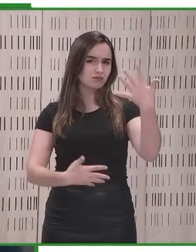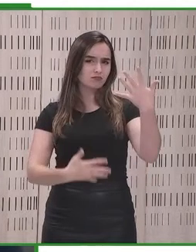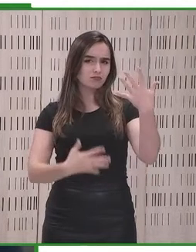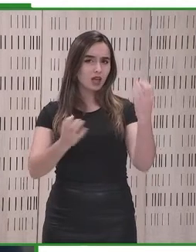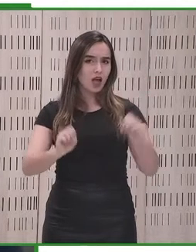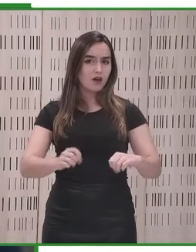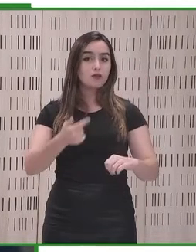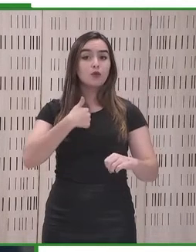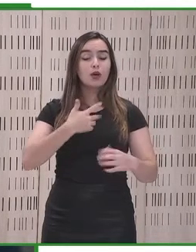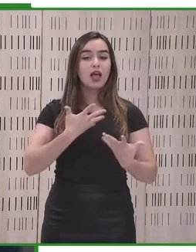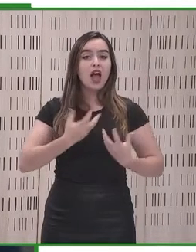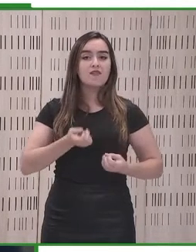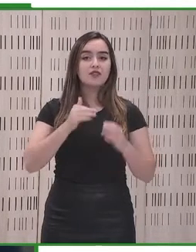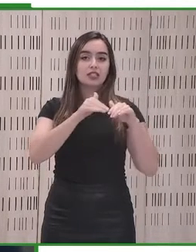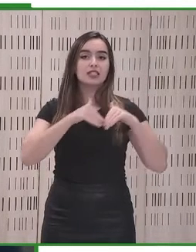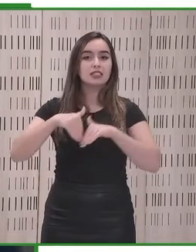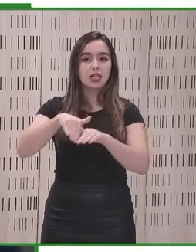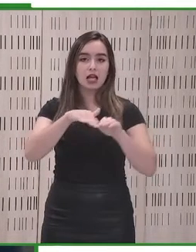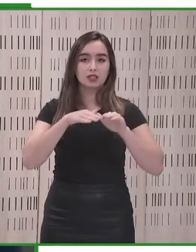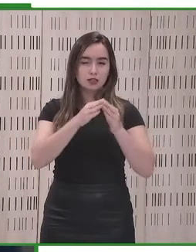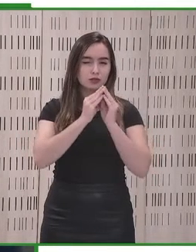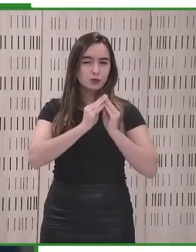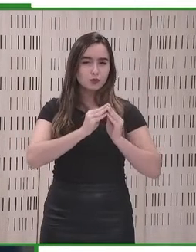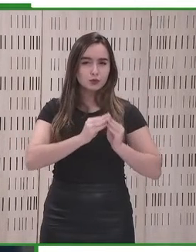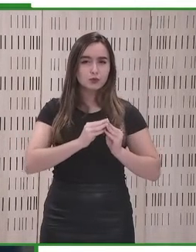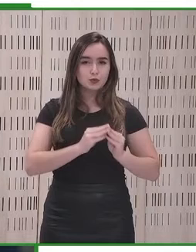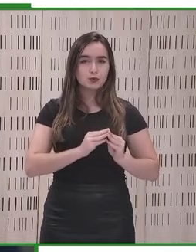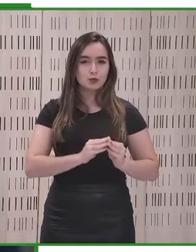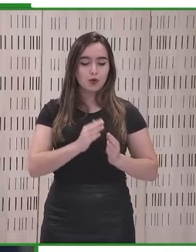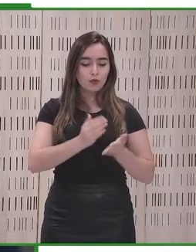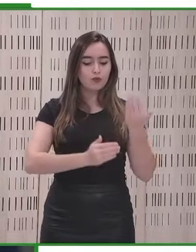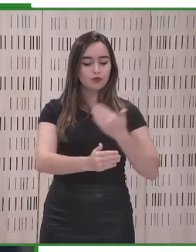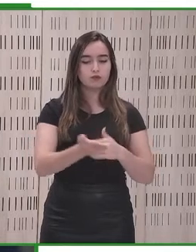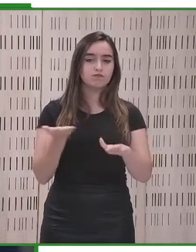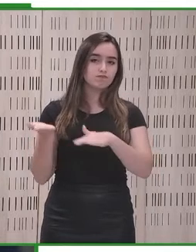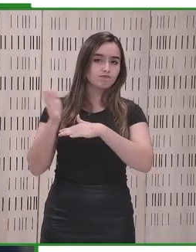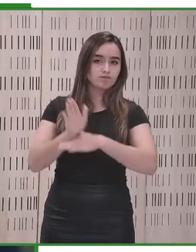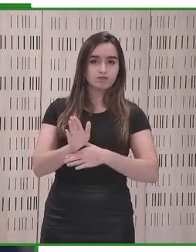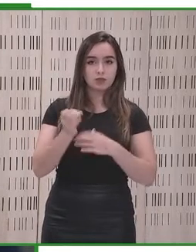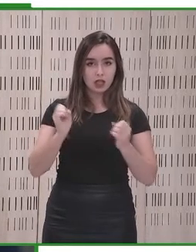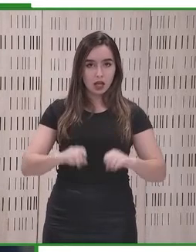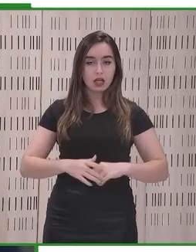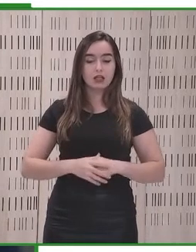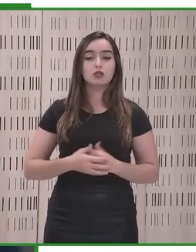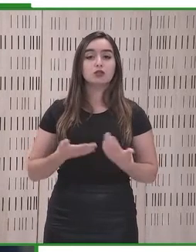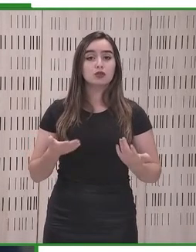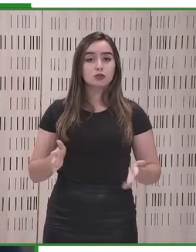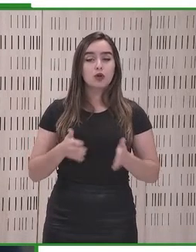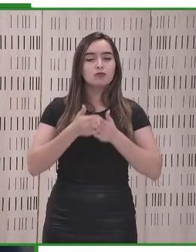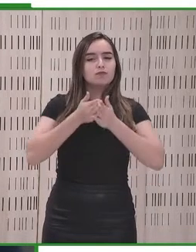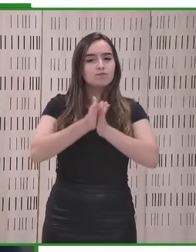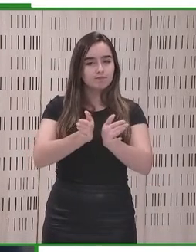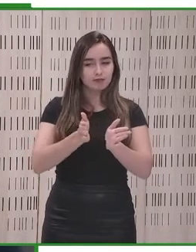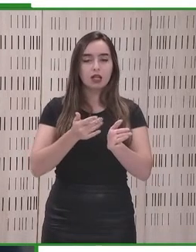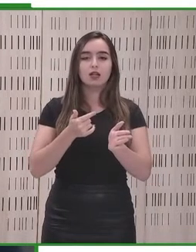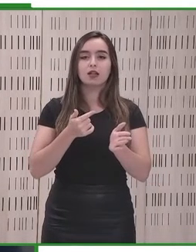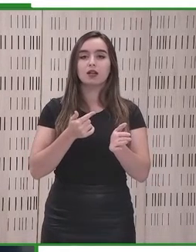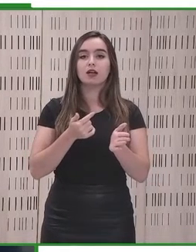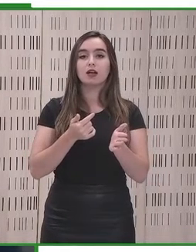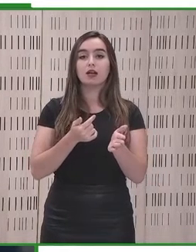En este momento estamos desarrollando Spandex. Spandex es un